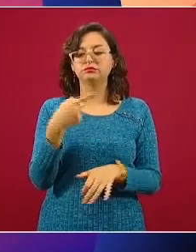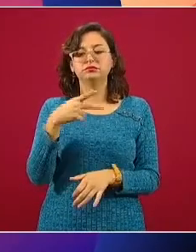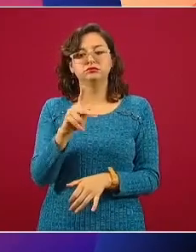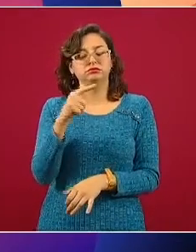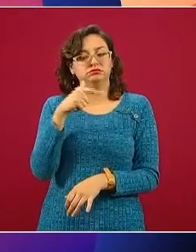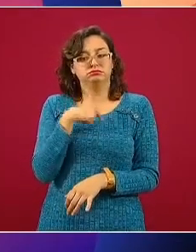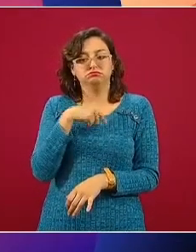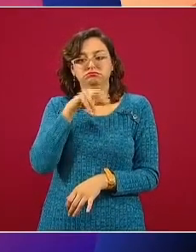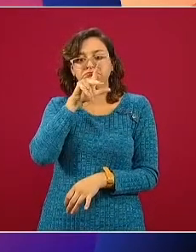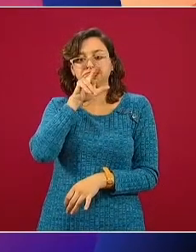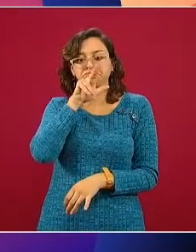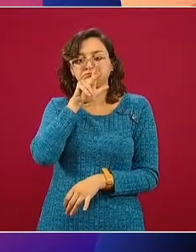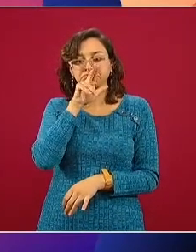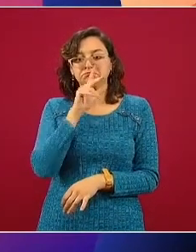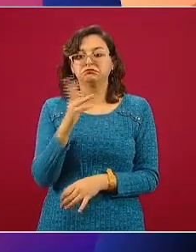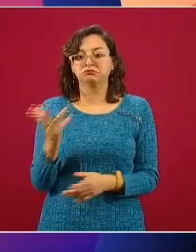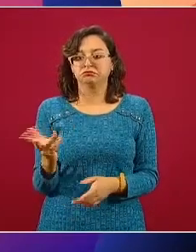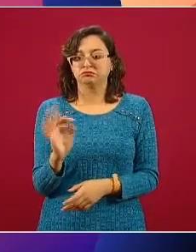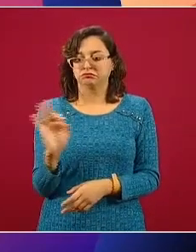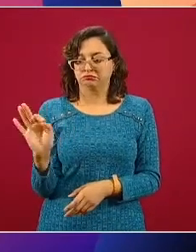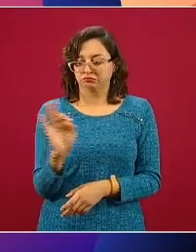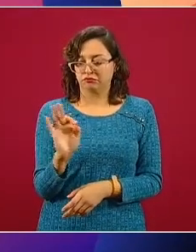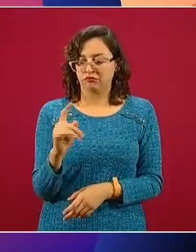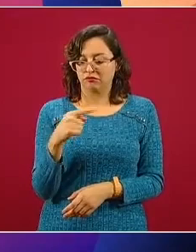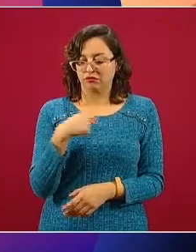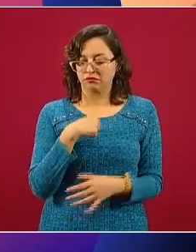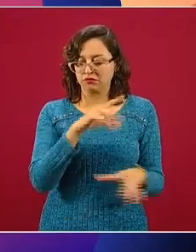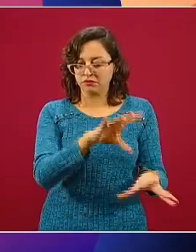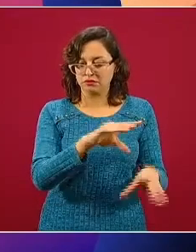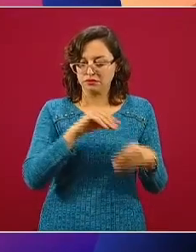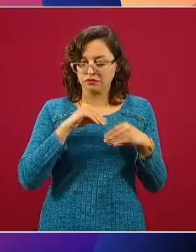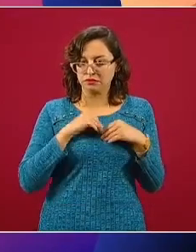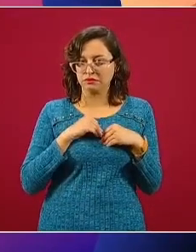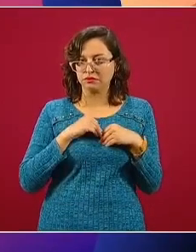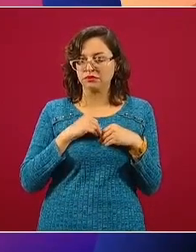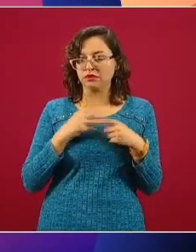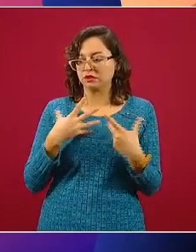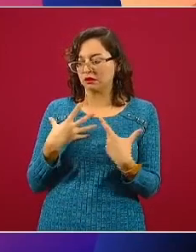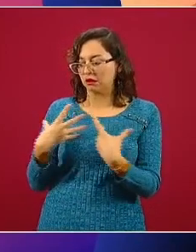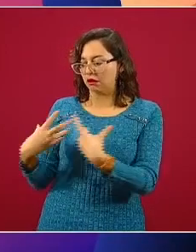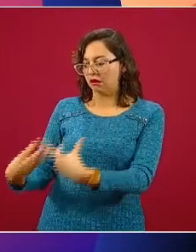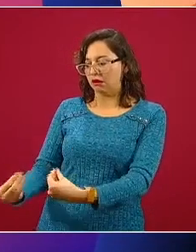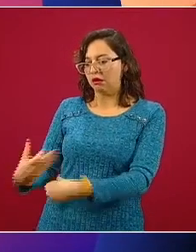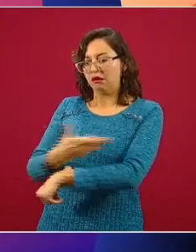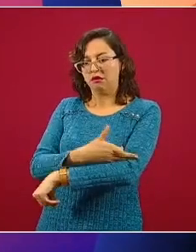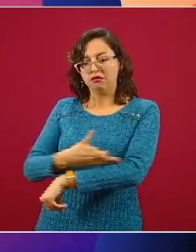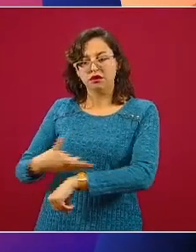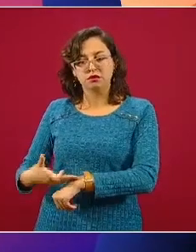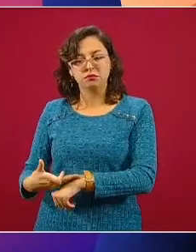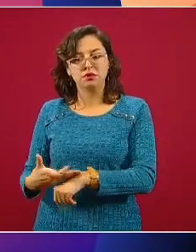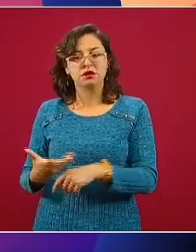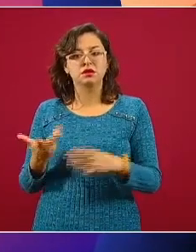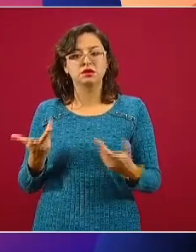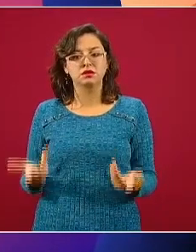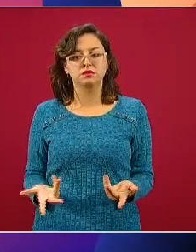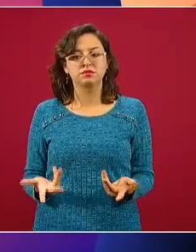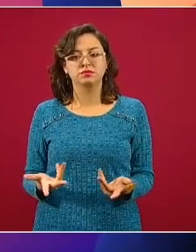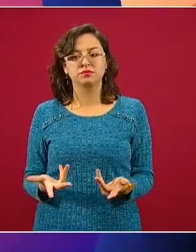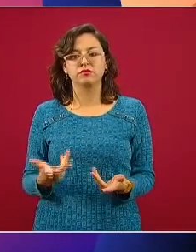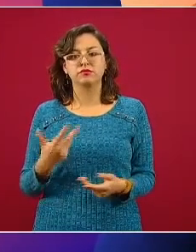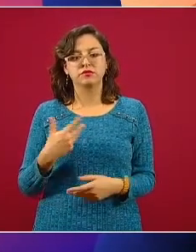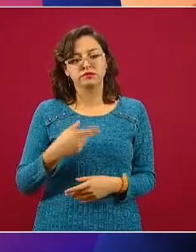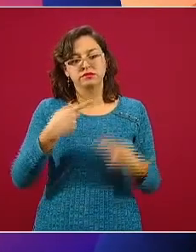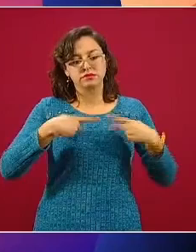que por ser personal de salud, yo me puedo contagiar o puedo llevar un contagio a mi familia. Me he aislado de los